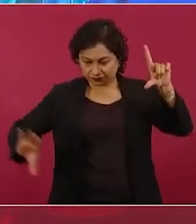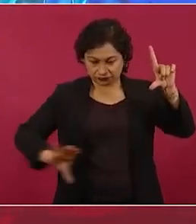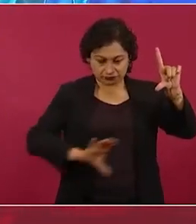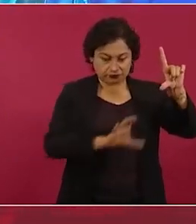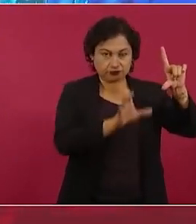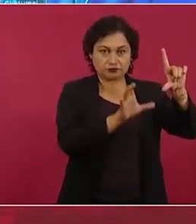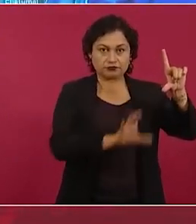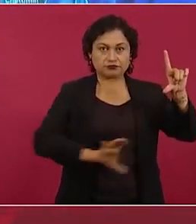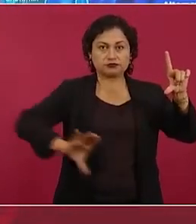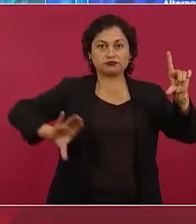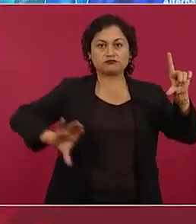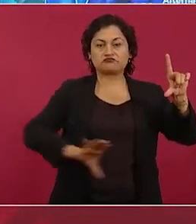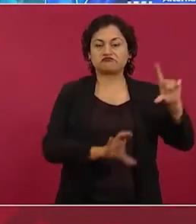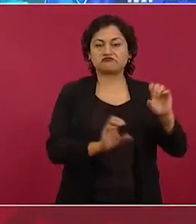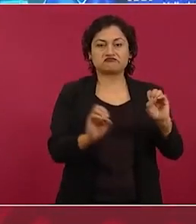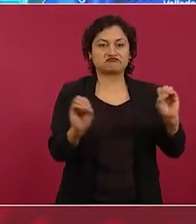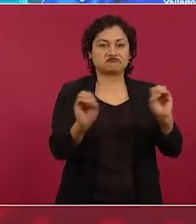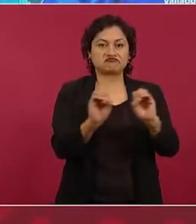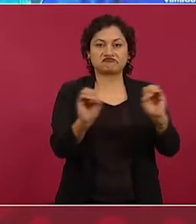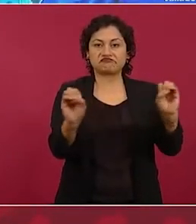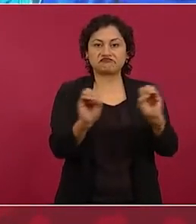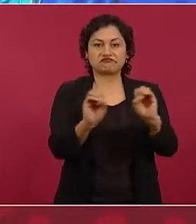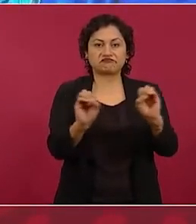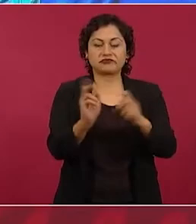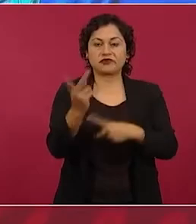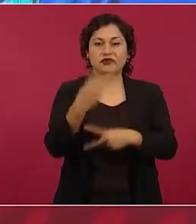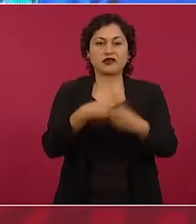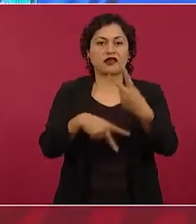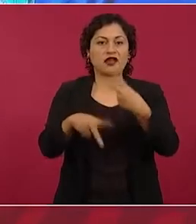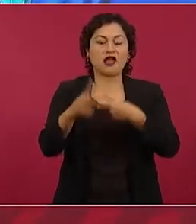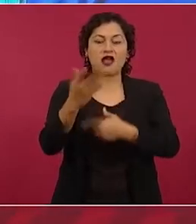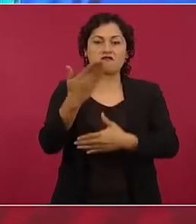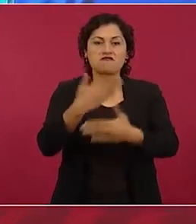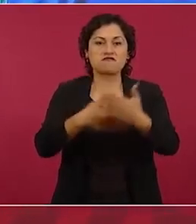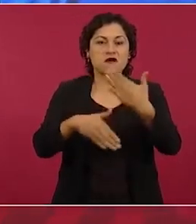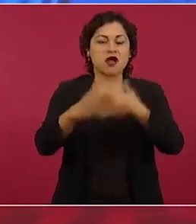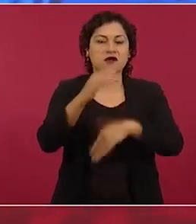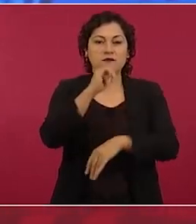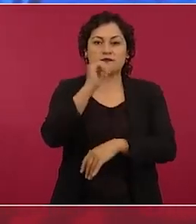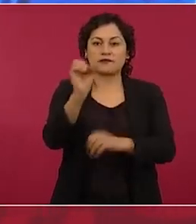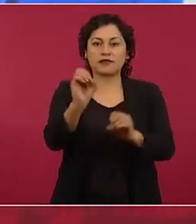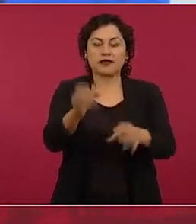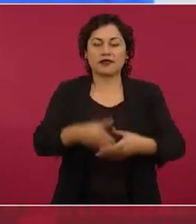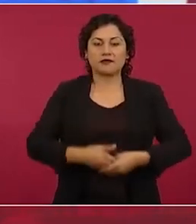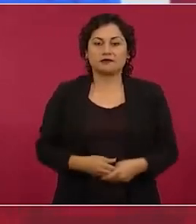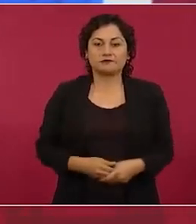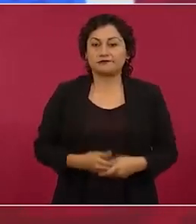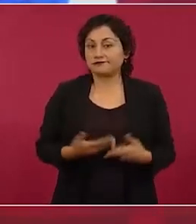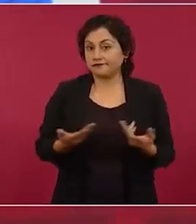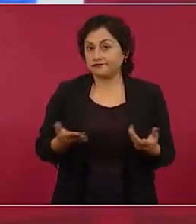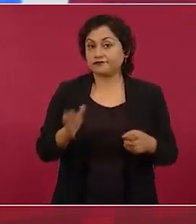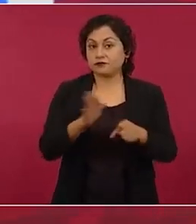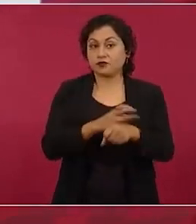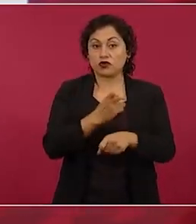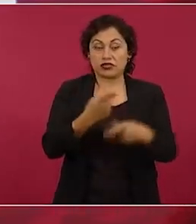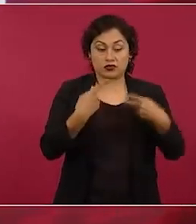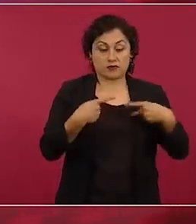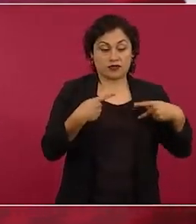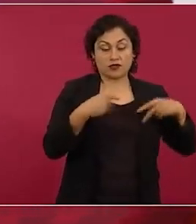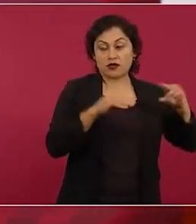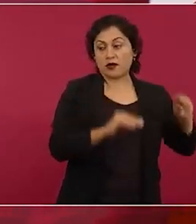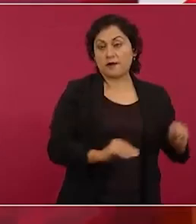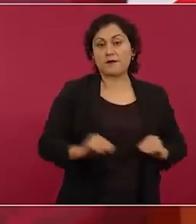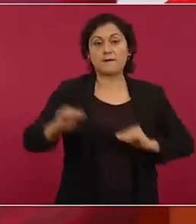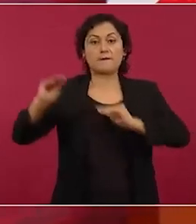había decrecimiento económico. Entonces, muchísima gente se trasladó a